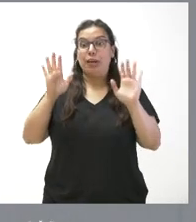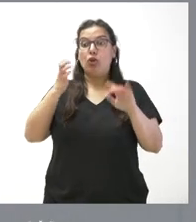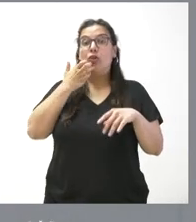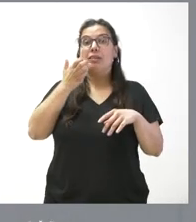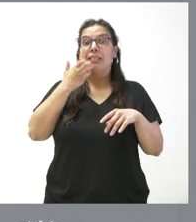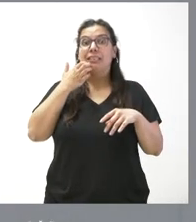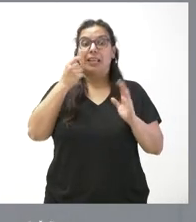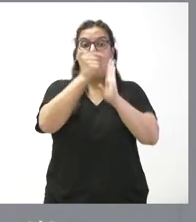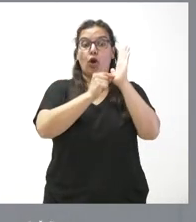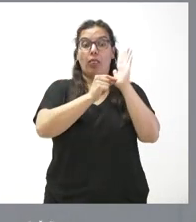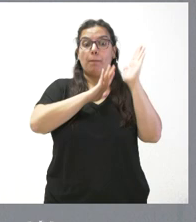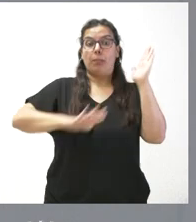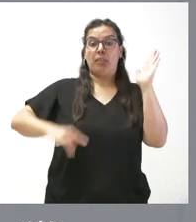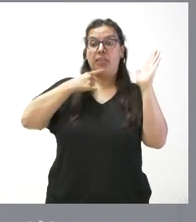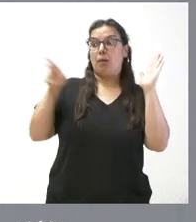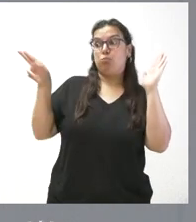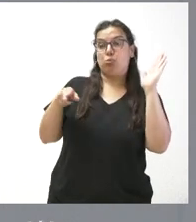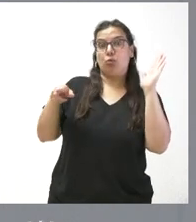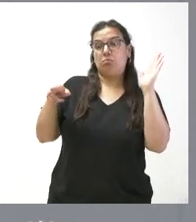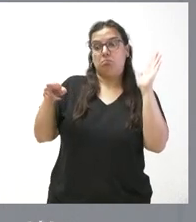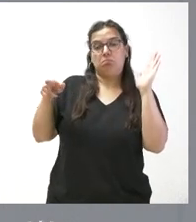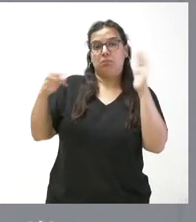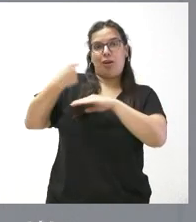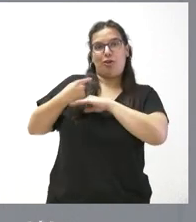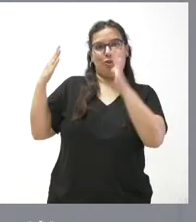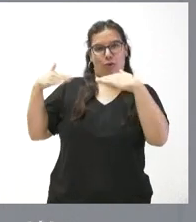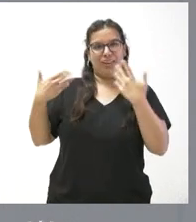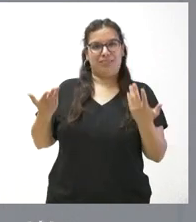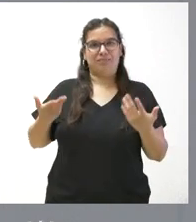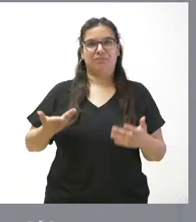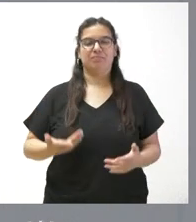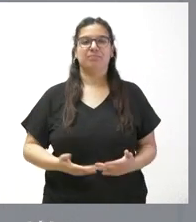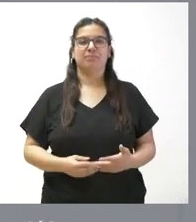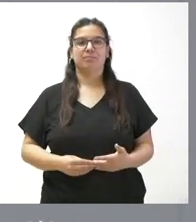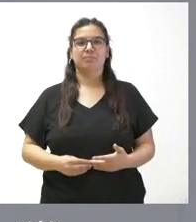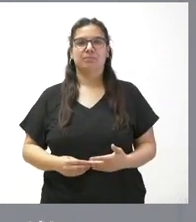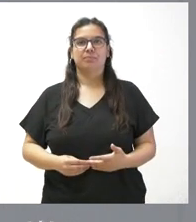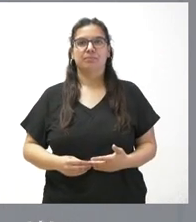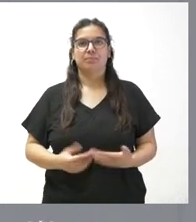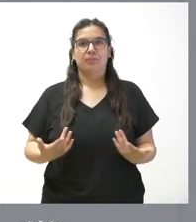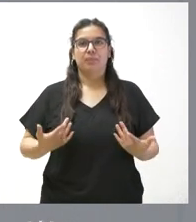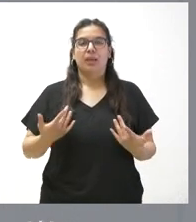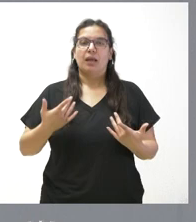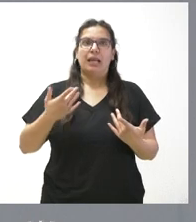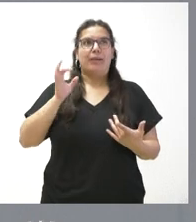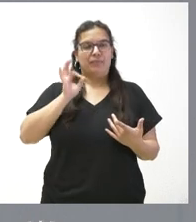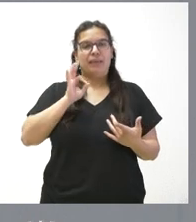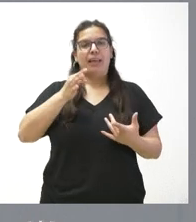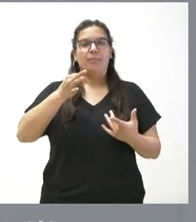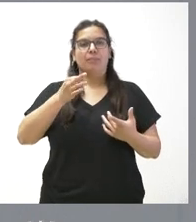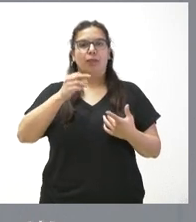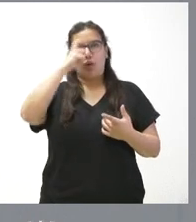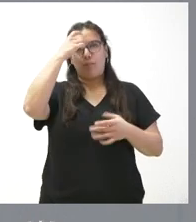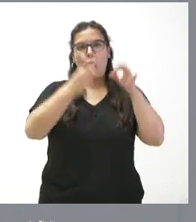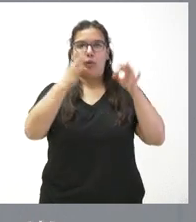si decae su vigencia. Y este es un mecanismo que lo que hace es decaer su vigencia. Es jurídicamente complejo, yo lo entiendo.